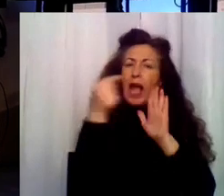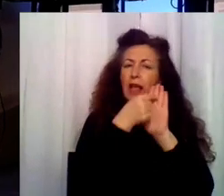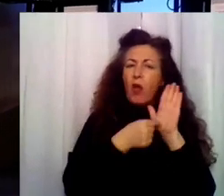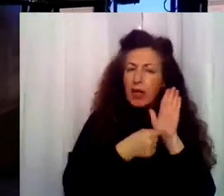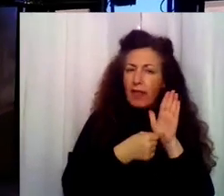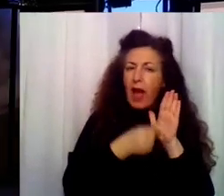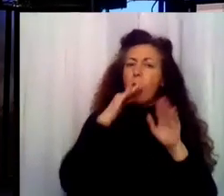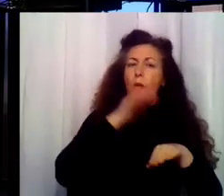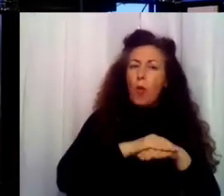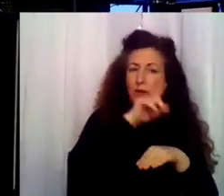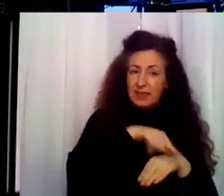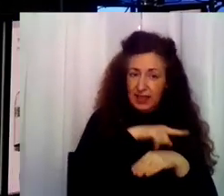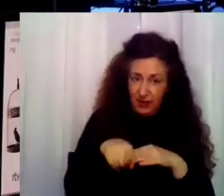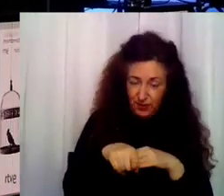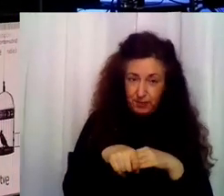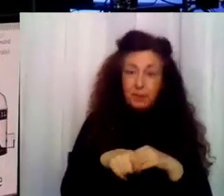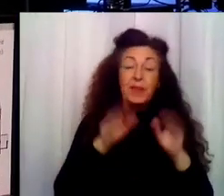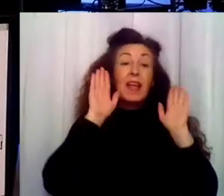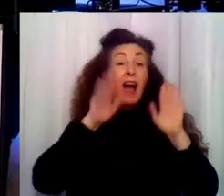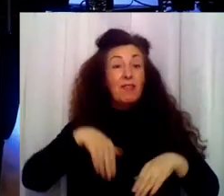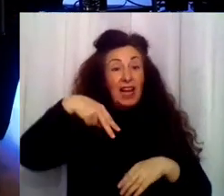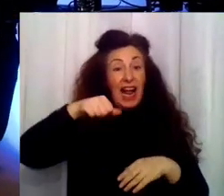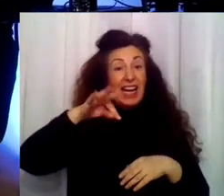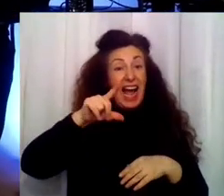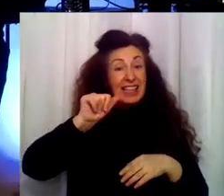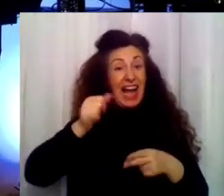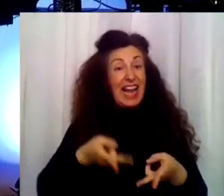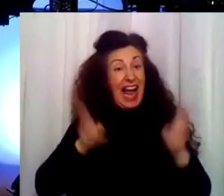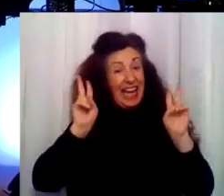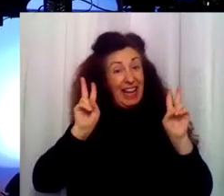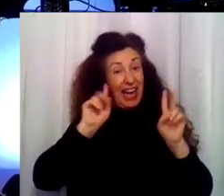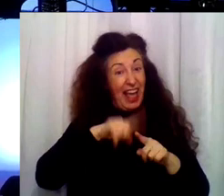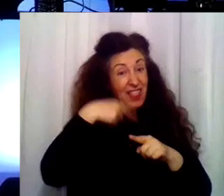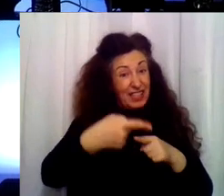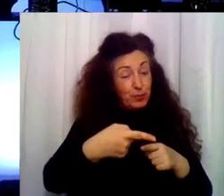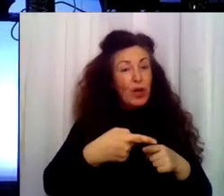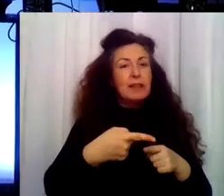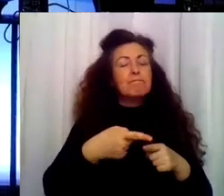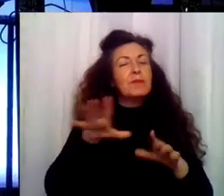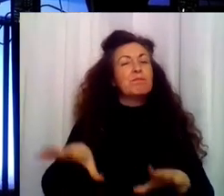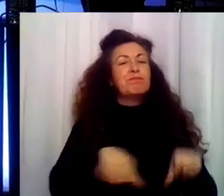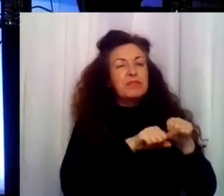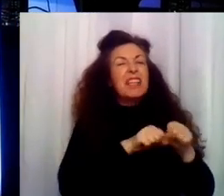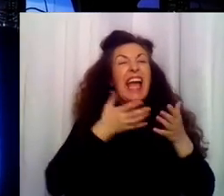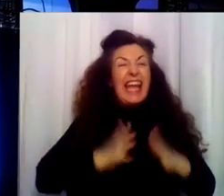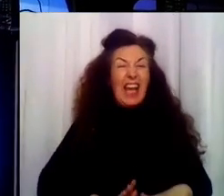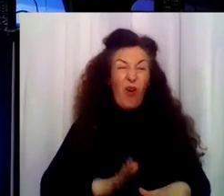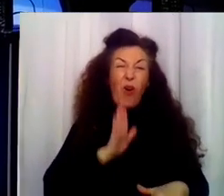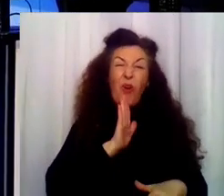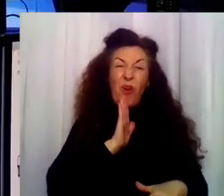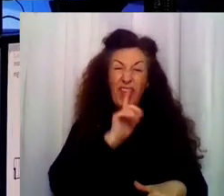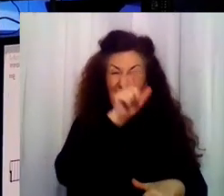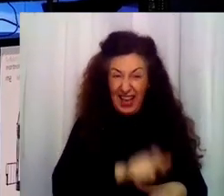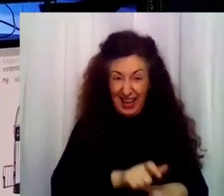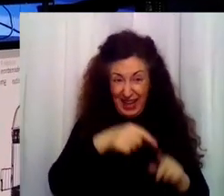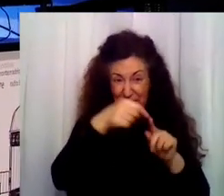Natalia Calvet consiguió dos años más tarde de su puesta en libertad la custodia de Humus. Viven en una aldea de la España